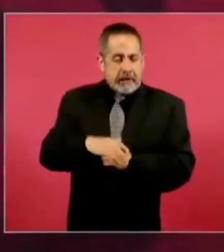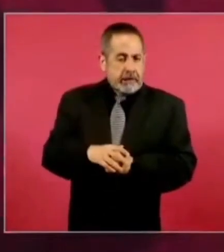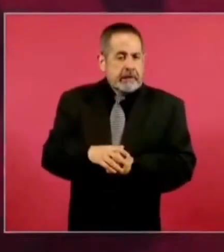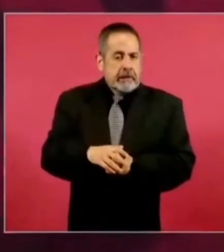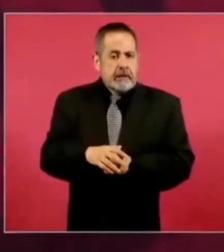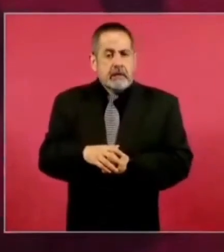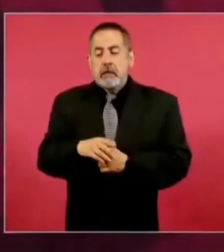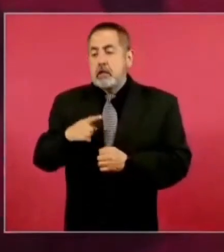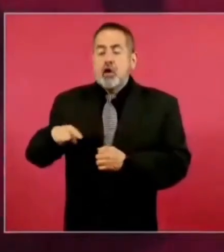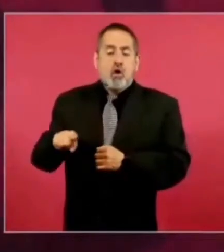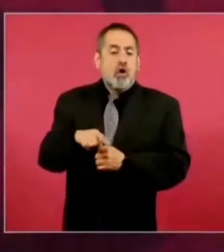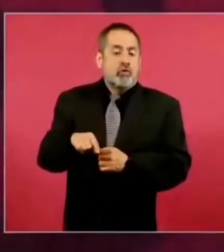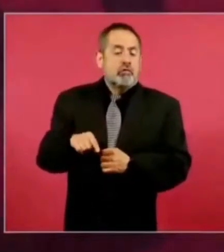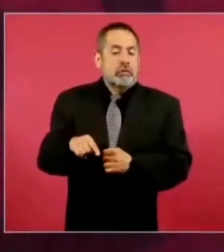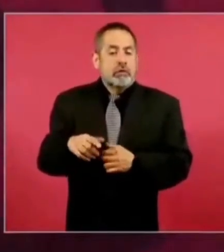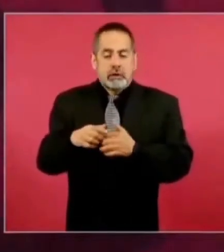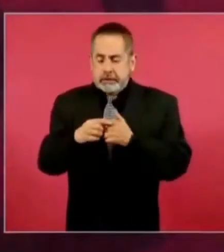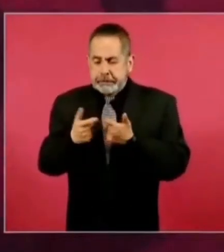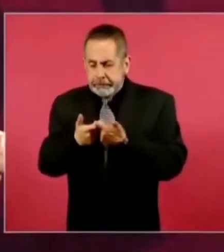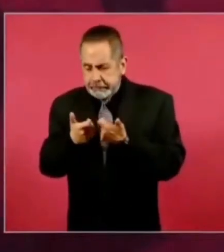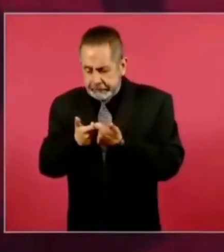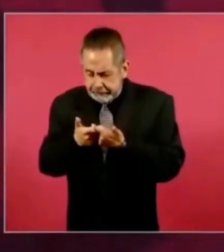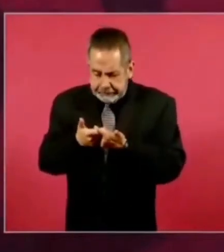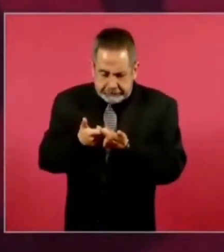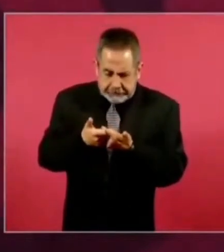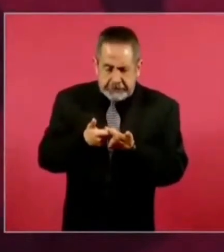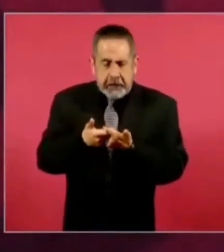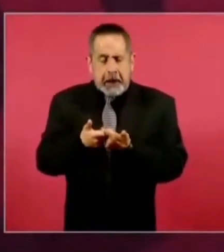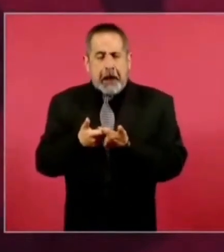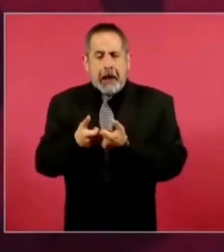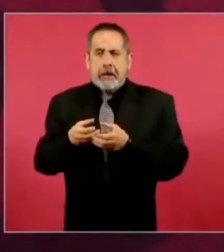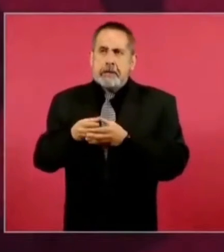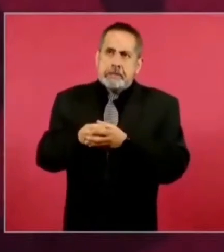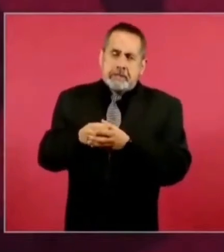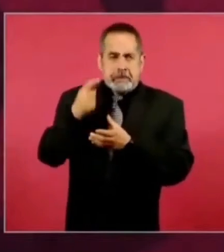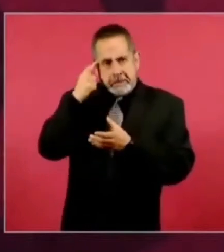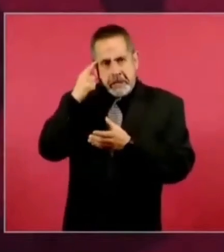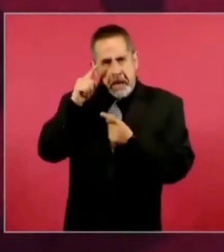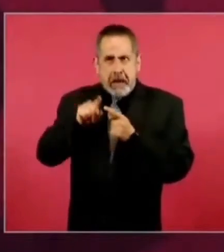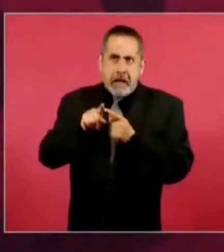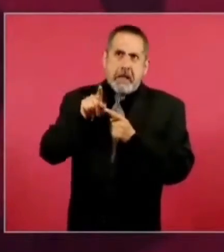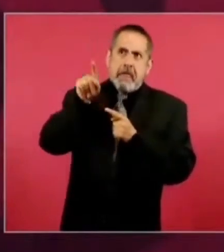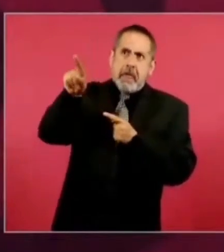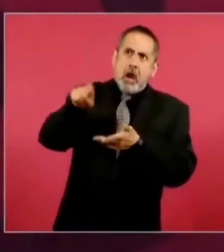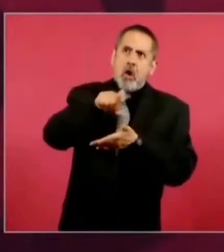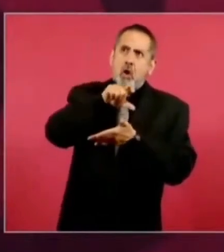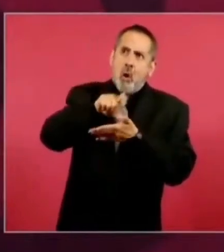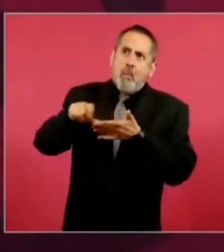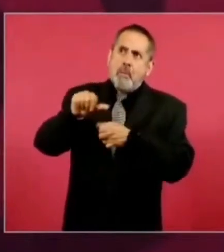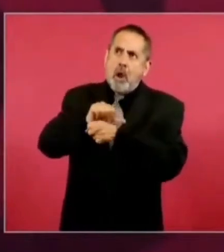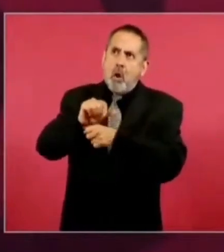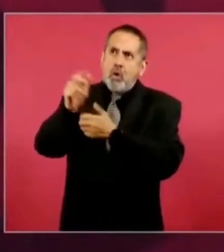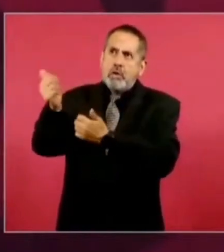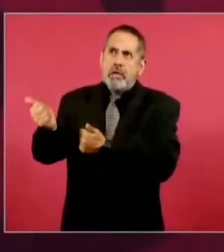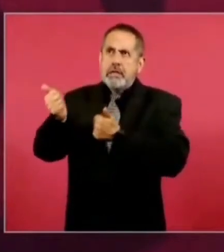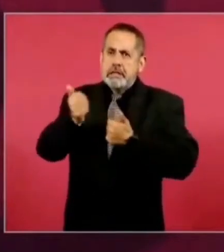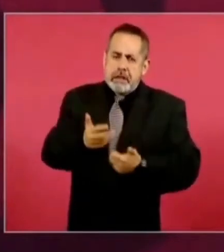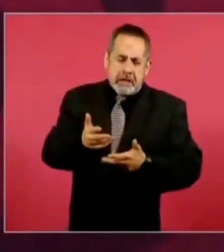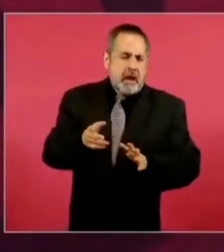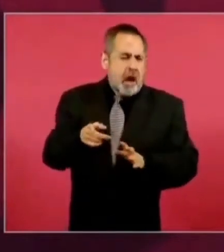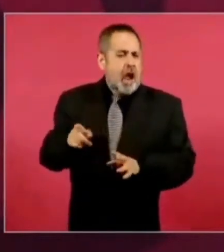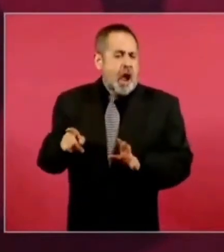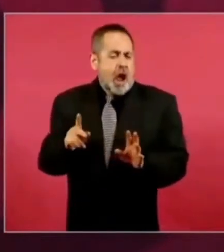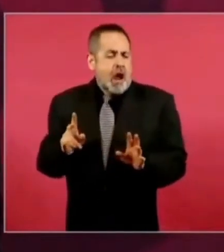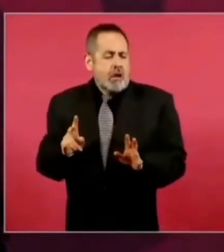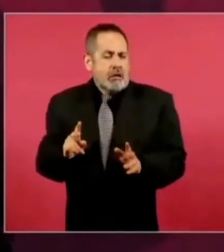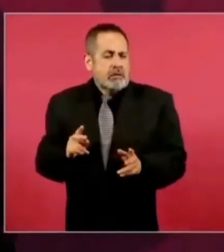dinero, se dedicaban a eso. Comerciantes modestos,